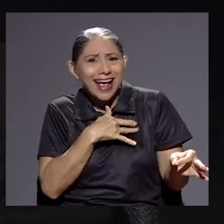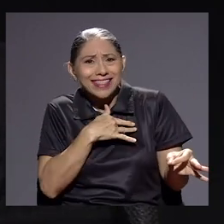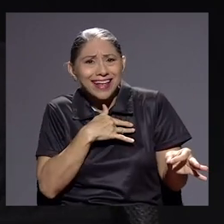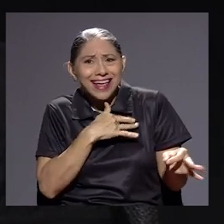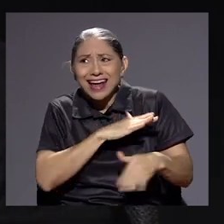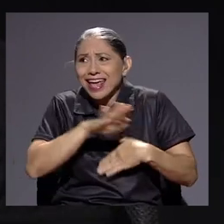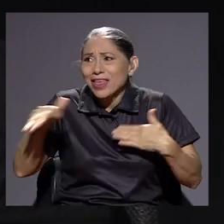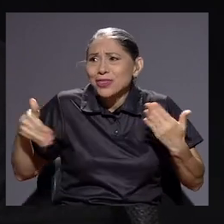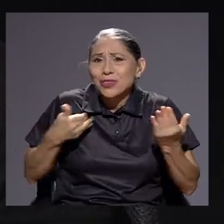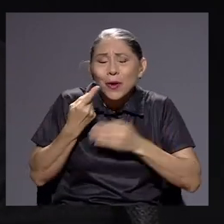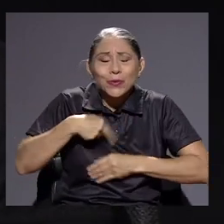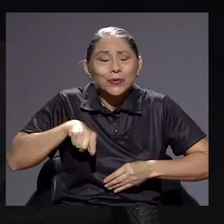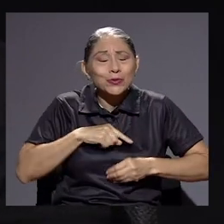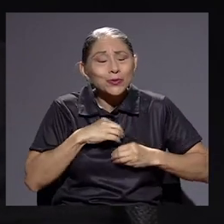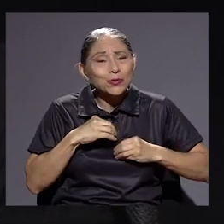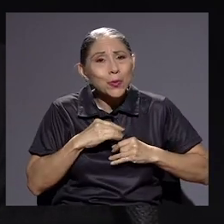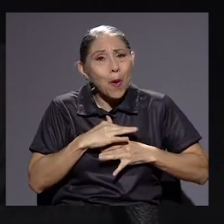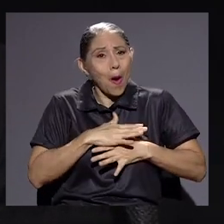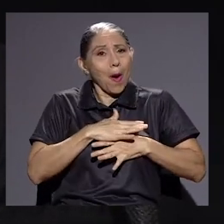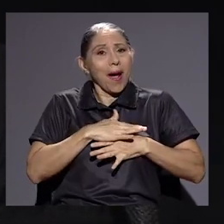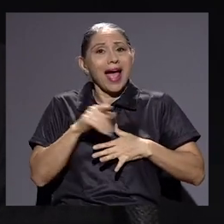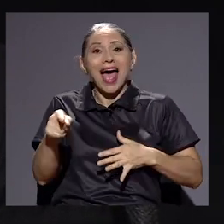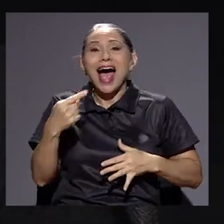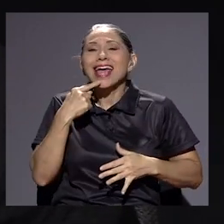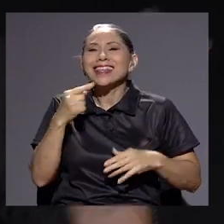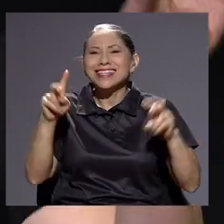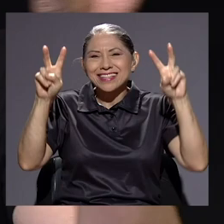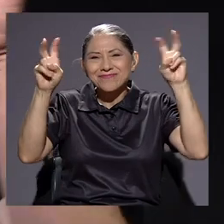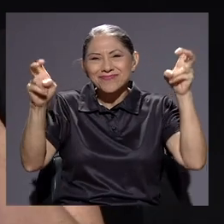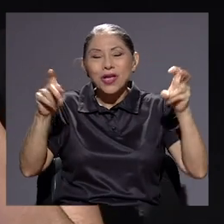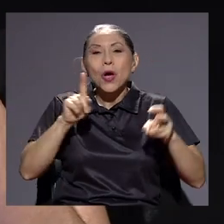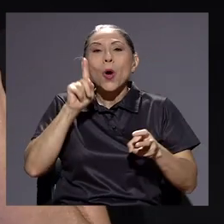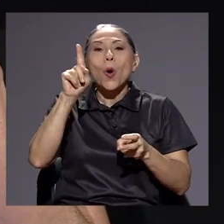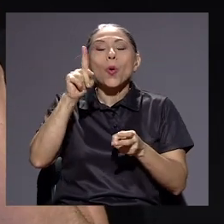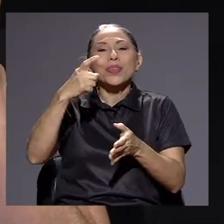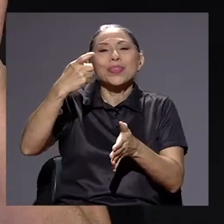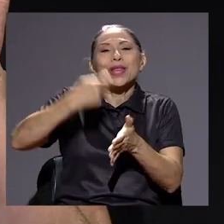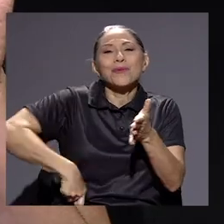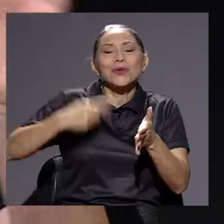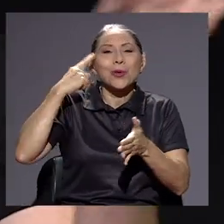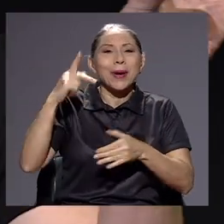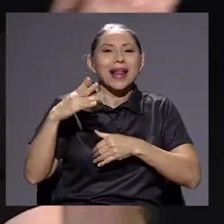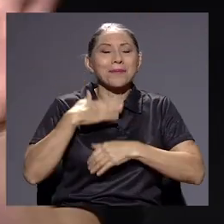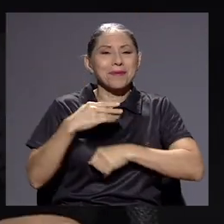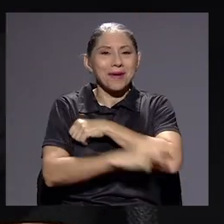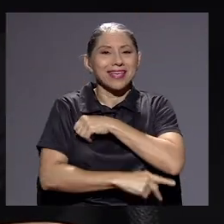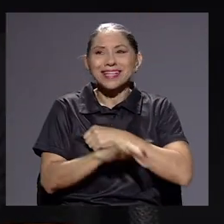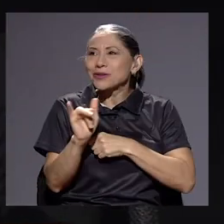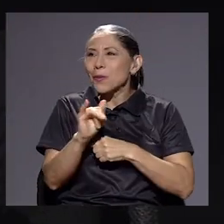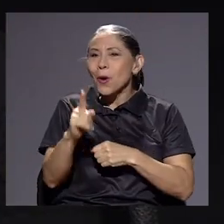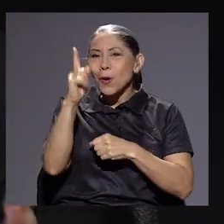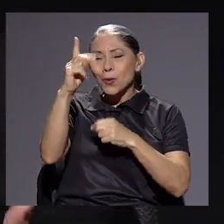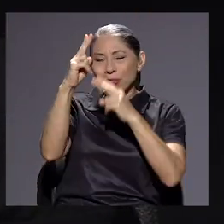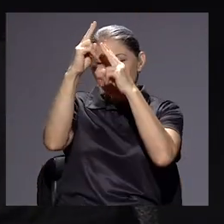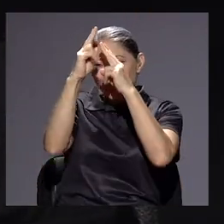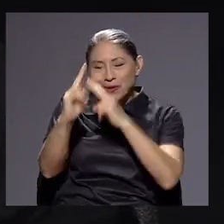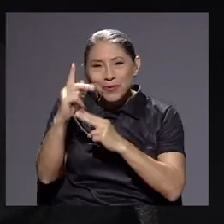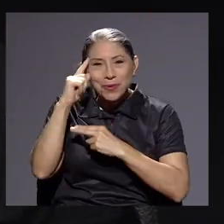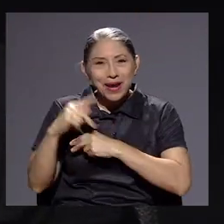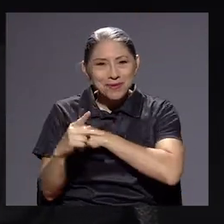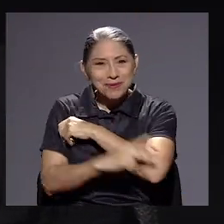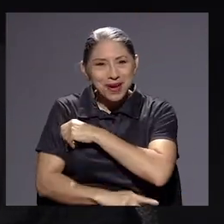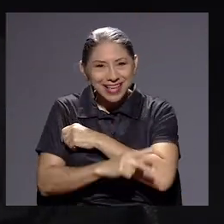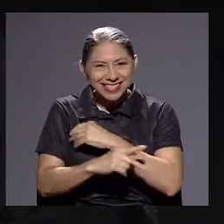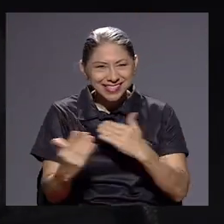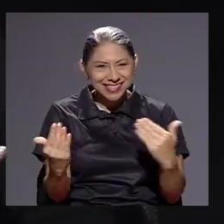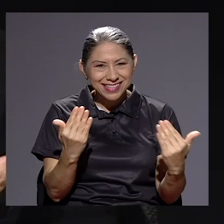que es un tributo para mi país. Eso es lo que dice el eslogan que está ahí cuando uno entra, un tributo para mi país. Y realmente eso